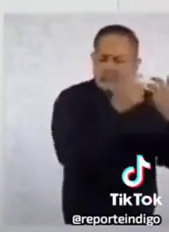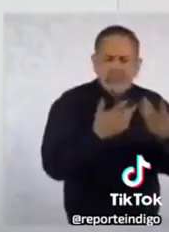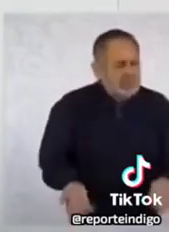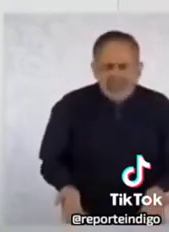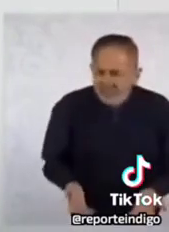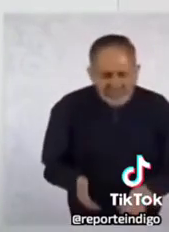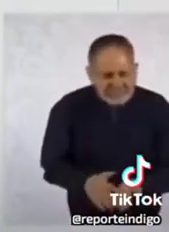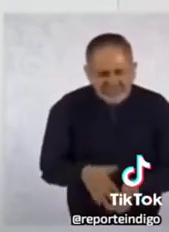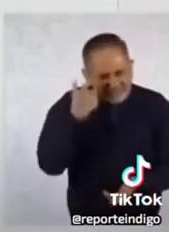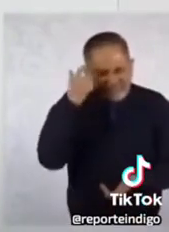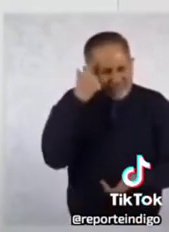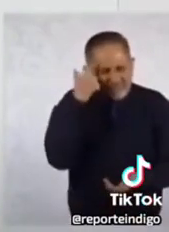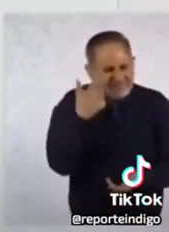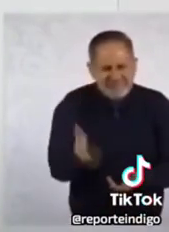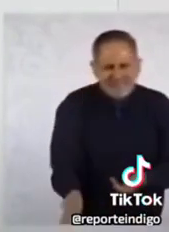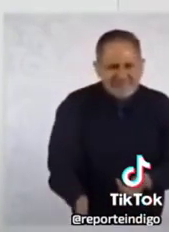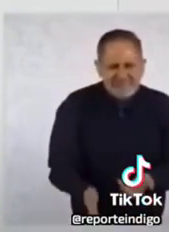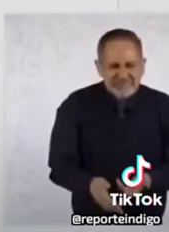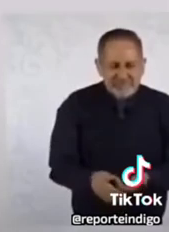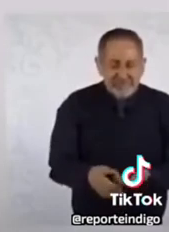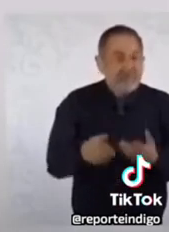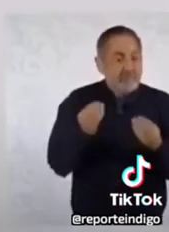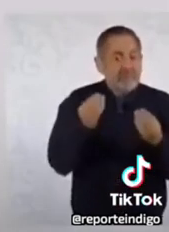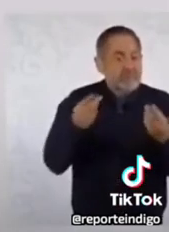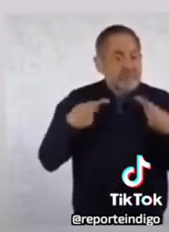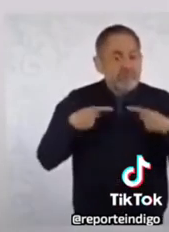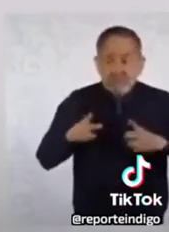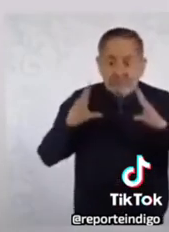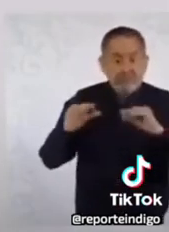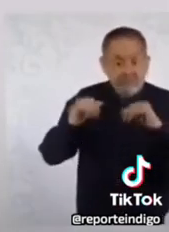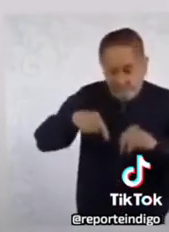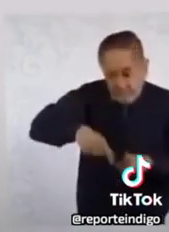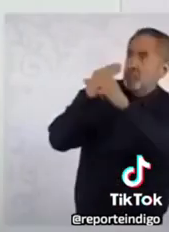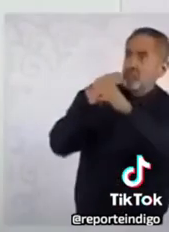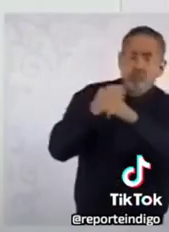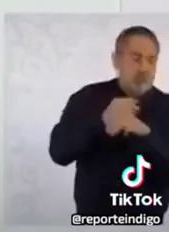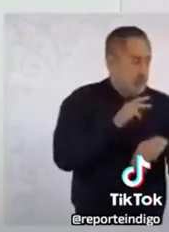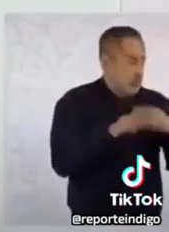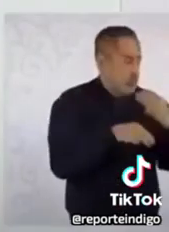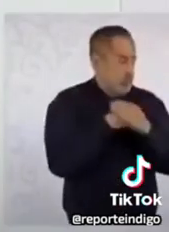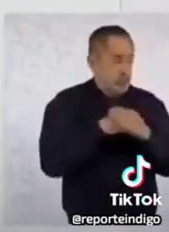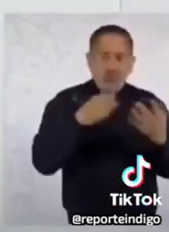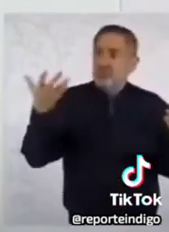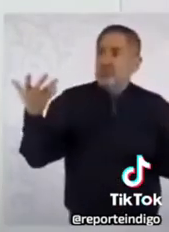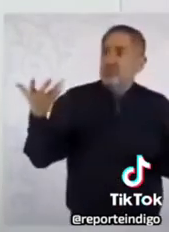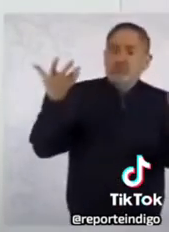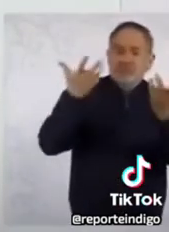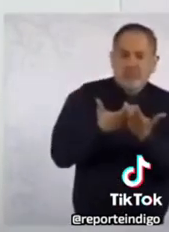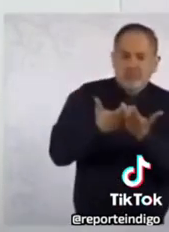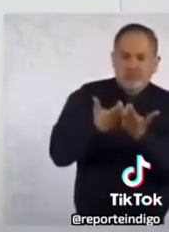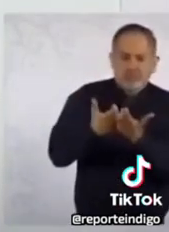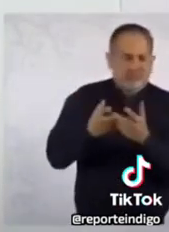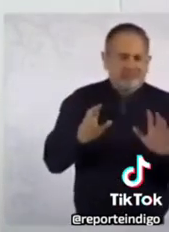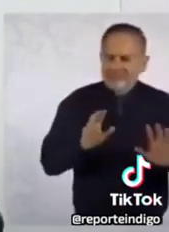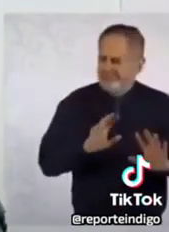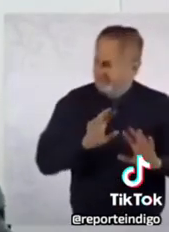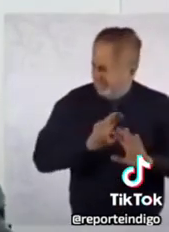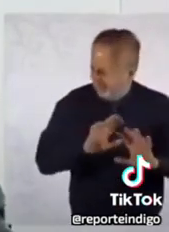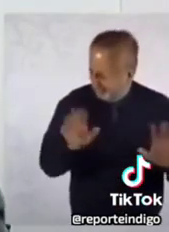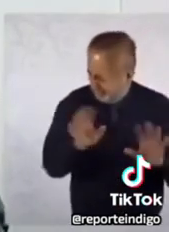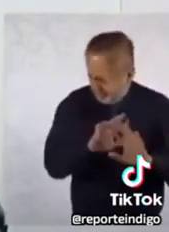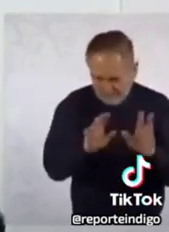se enseñó, incluso así aquí en México, no hubo